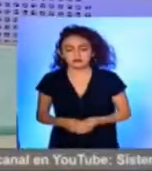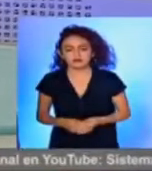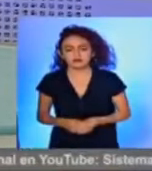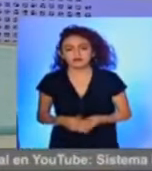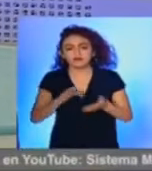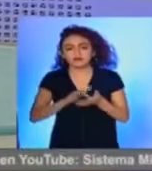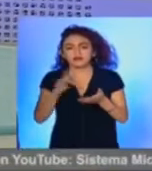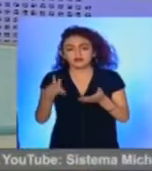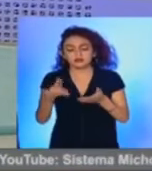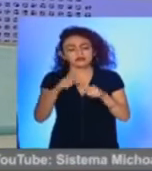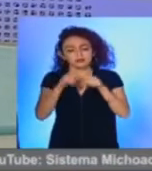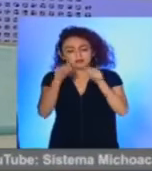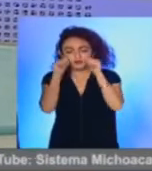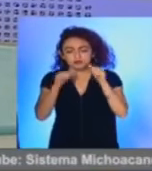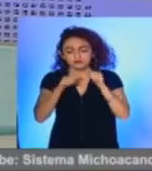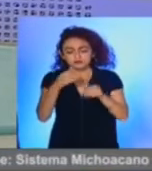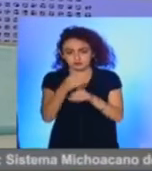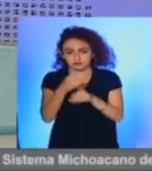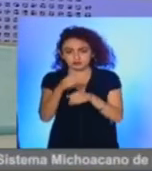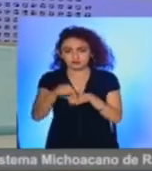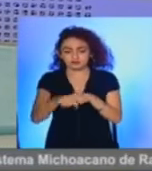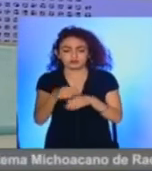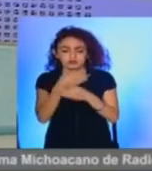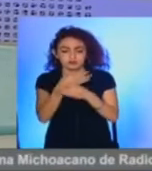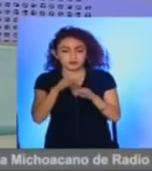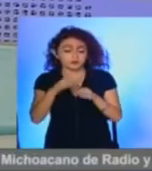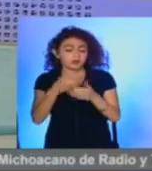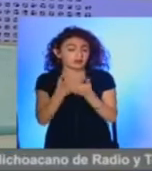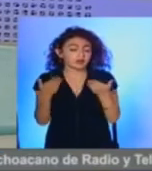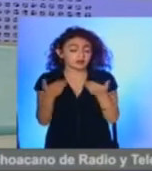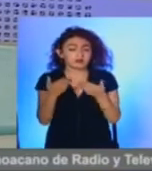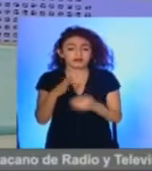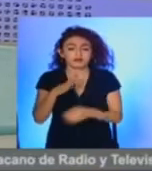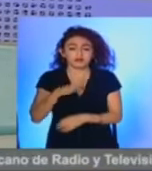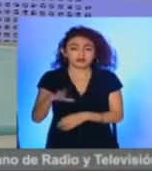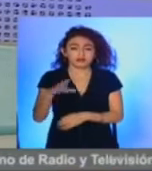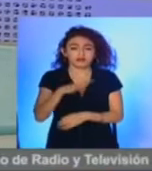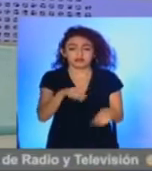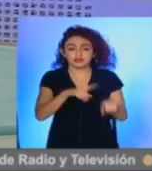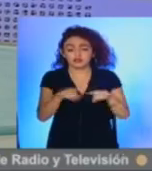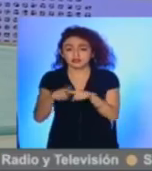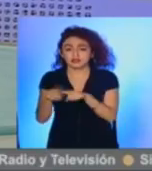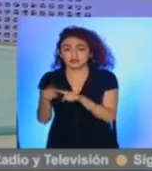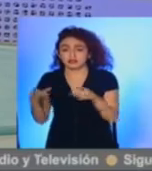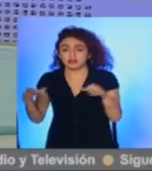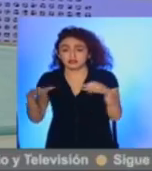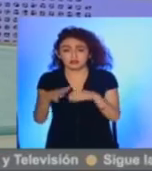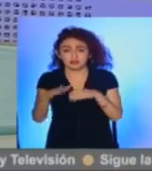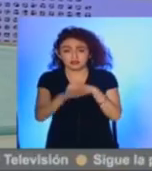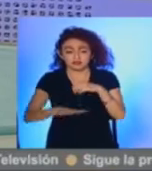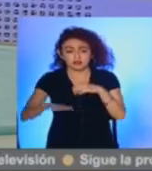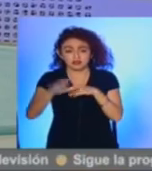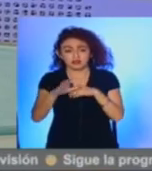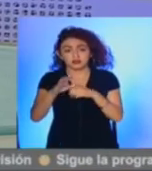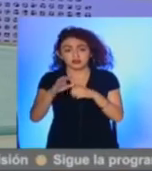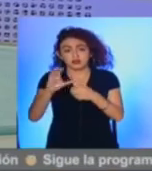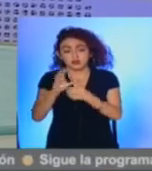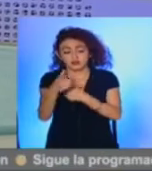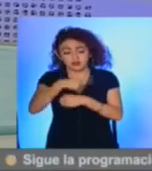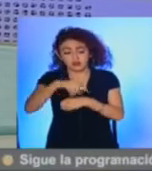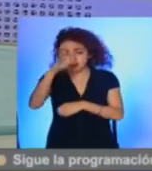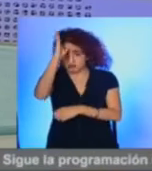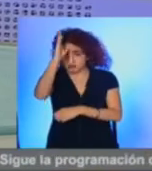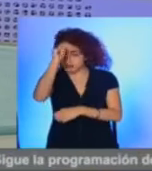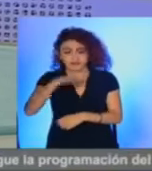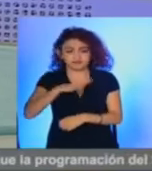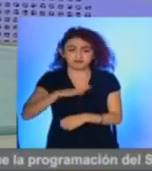Gracias por continuar con nosotros. Le informo que rechazan diferentes cámaras y también confederaciones firmar acuerdo